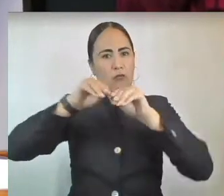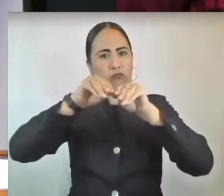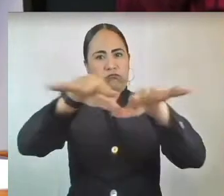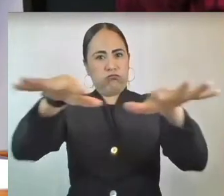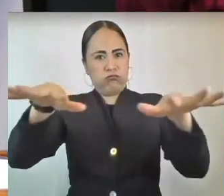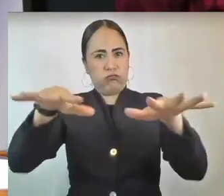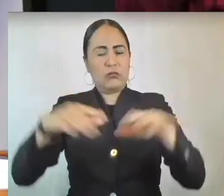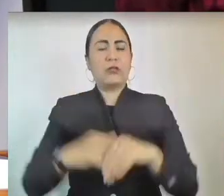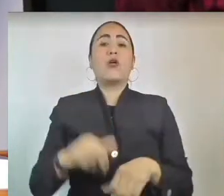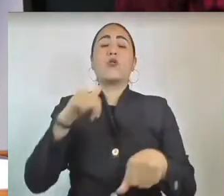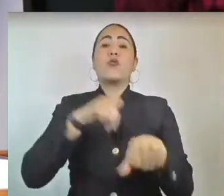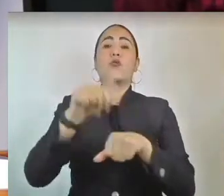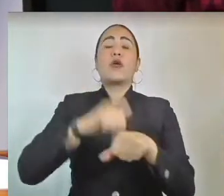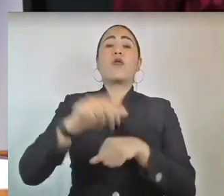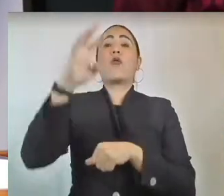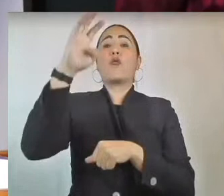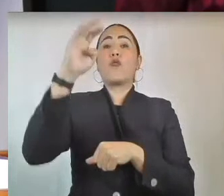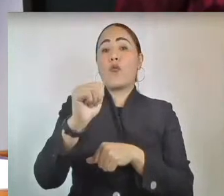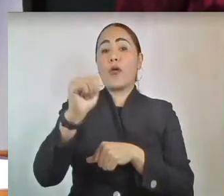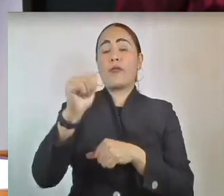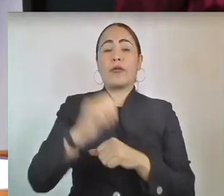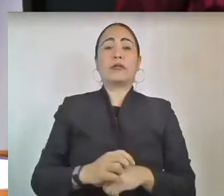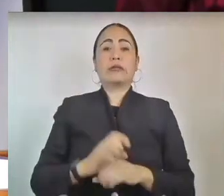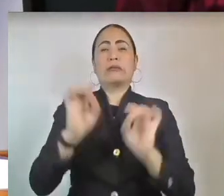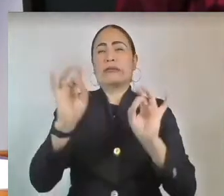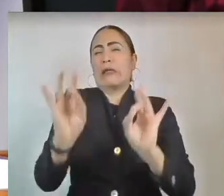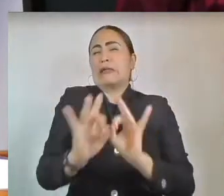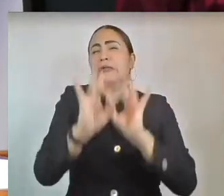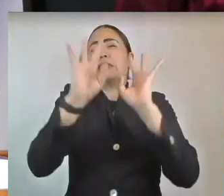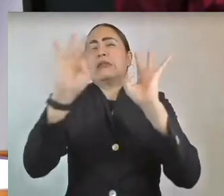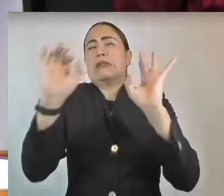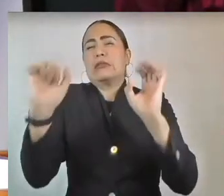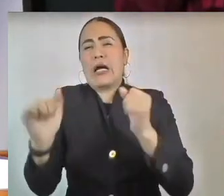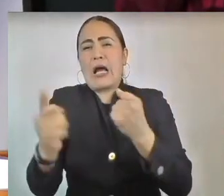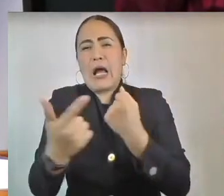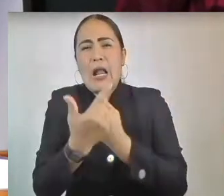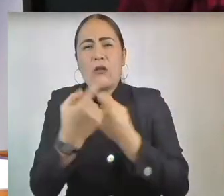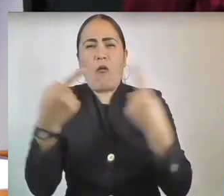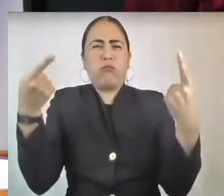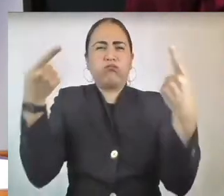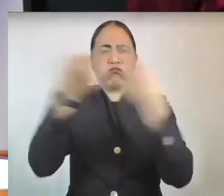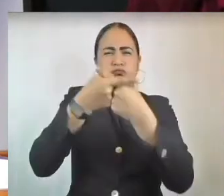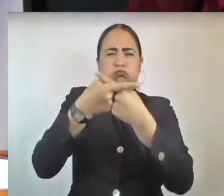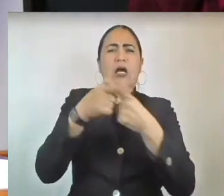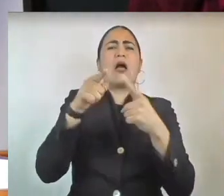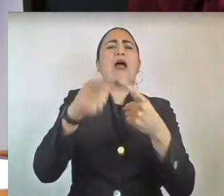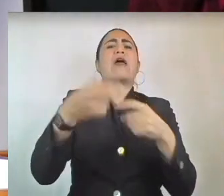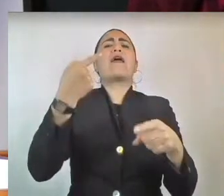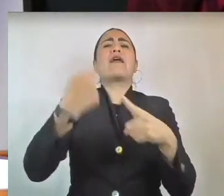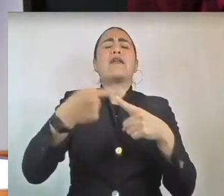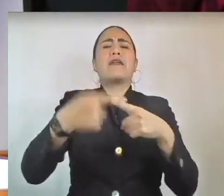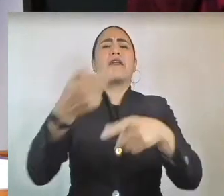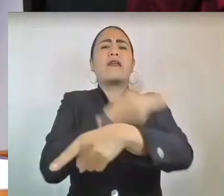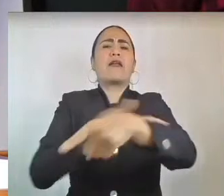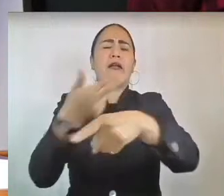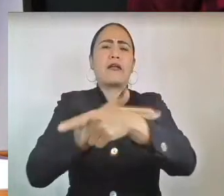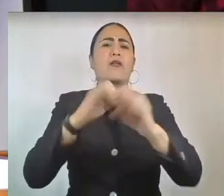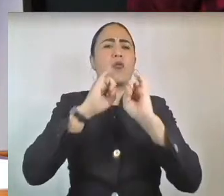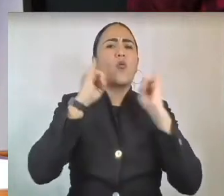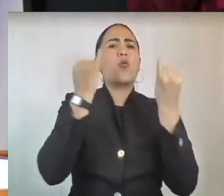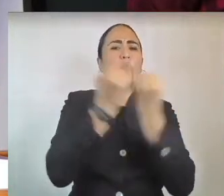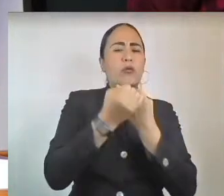cualquier controversia relacionada con el presente proceso será resuelta por la Junta de Coordinación Política y la